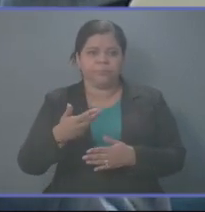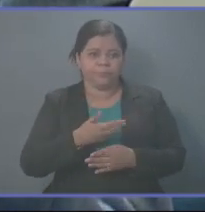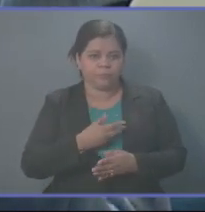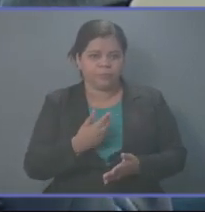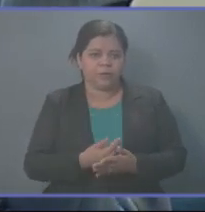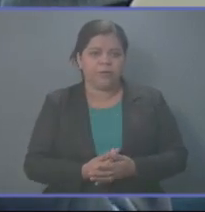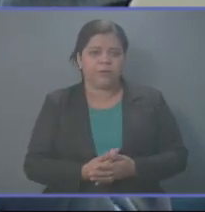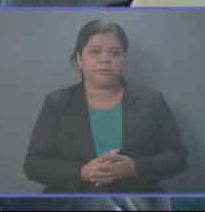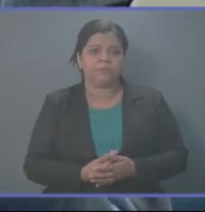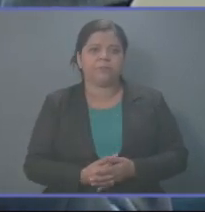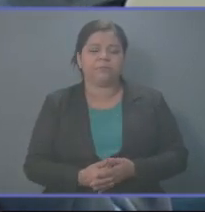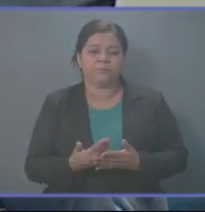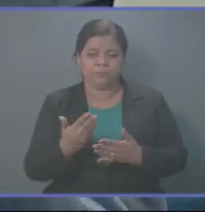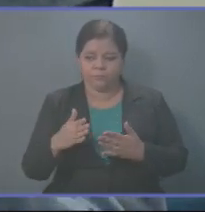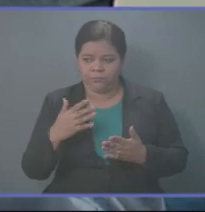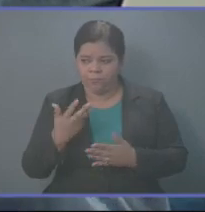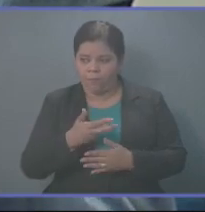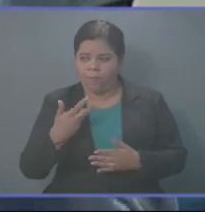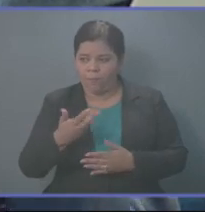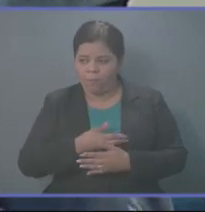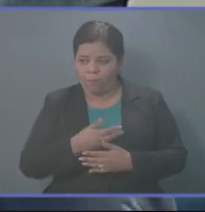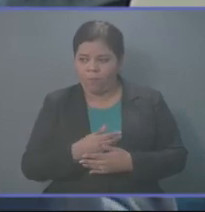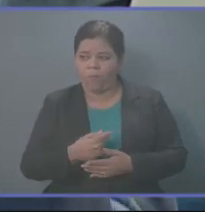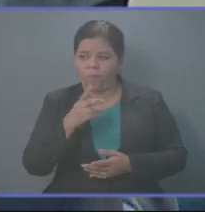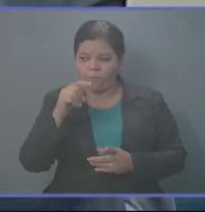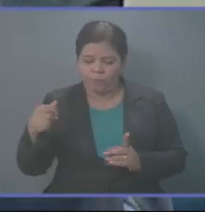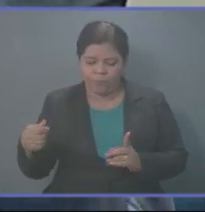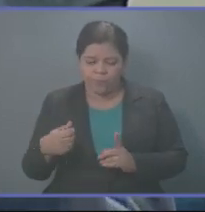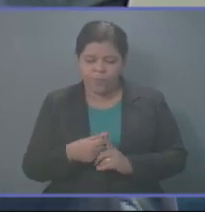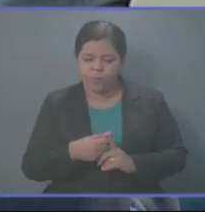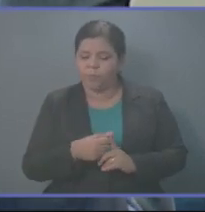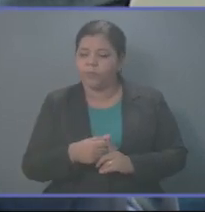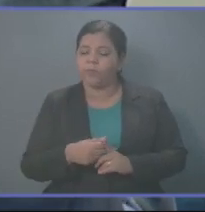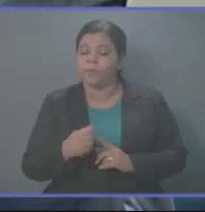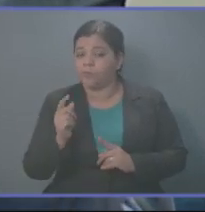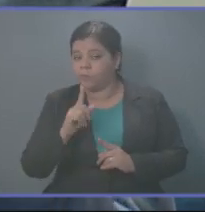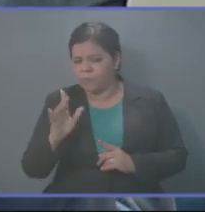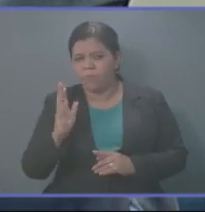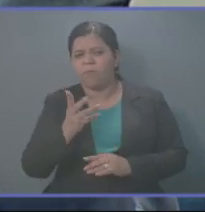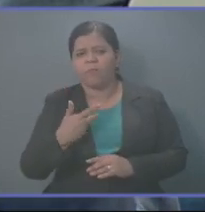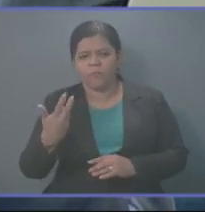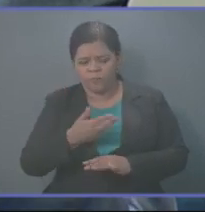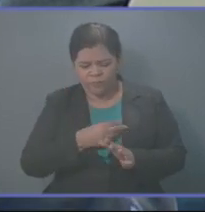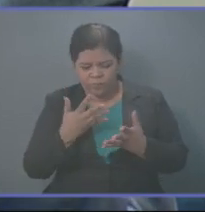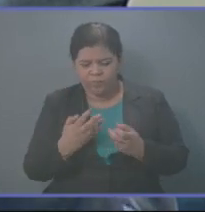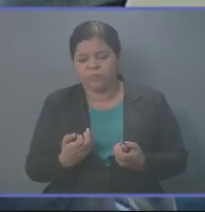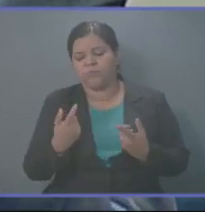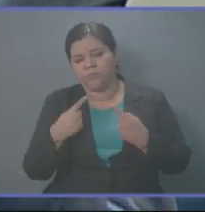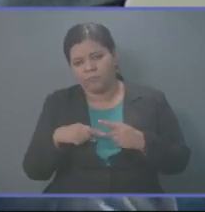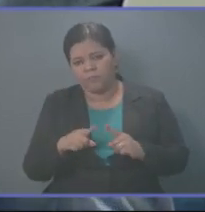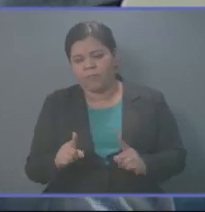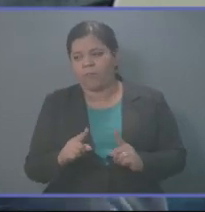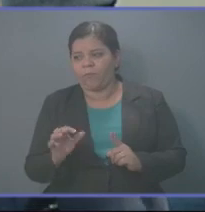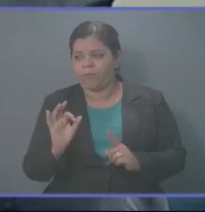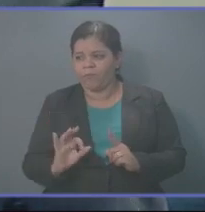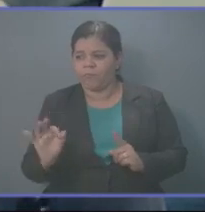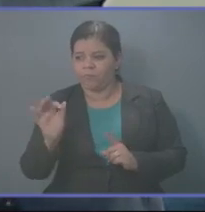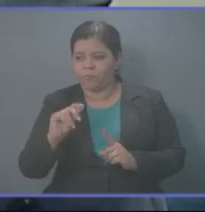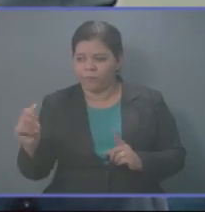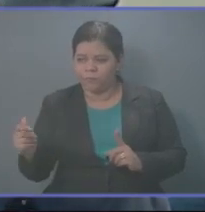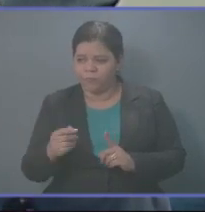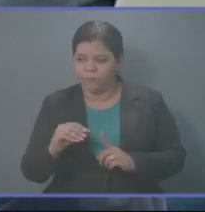economía familiar de los policías. Al no ser parte del salario, y ciertamente nosotros queríamos y todavía queremos que esto se